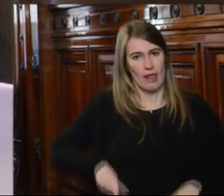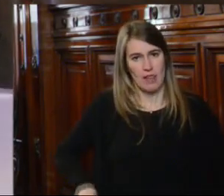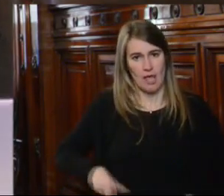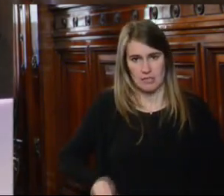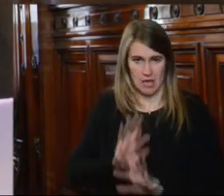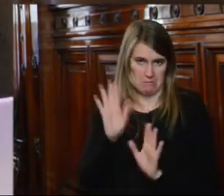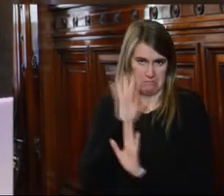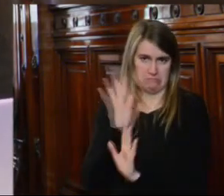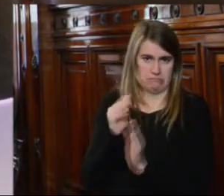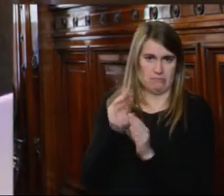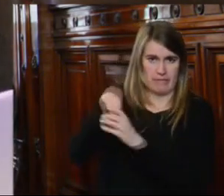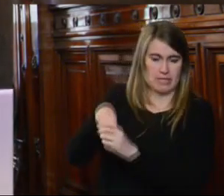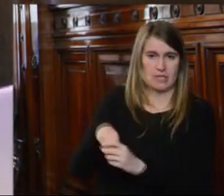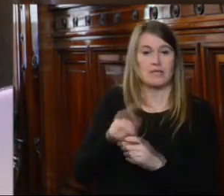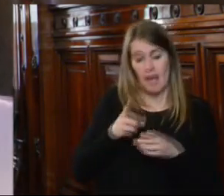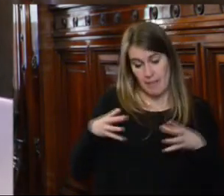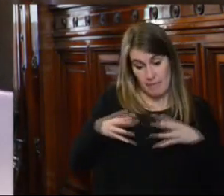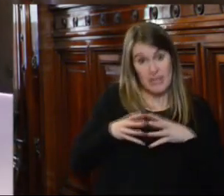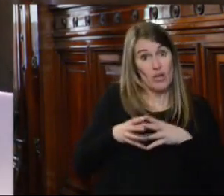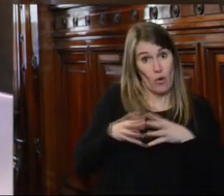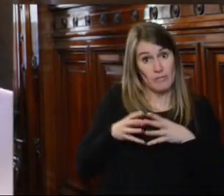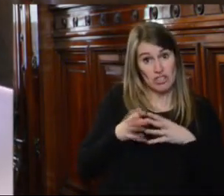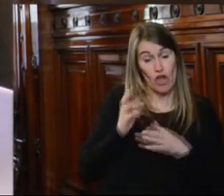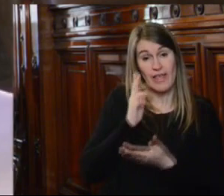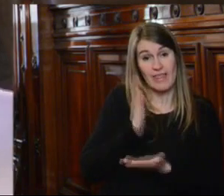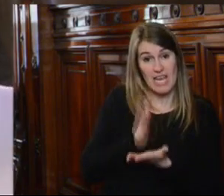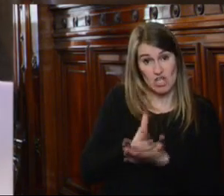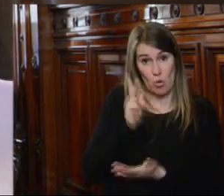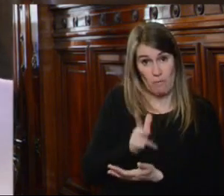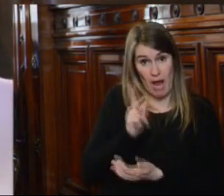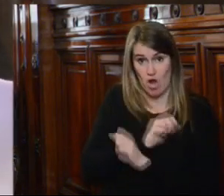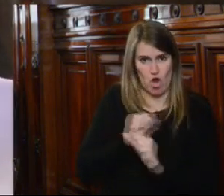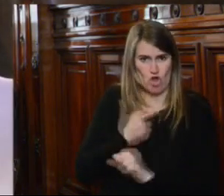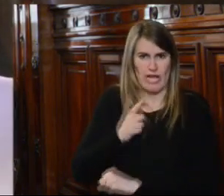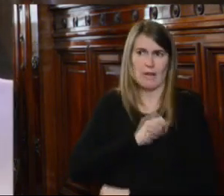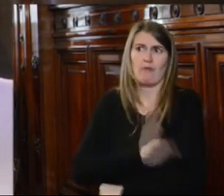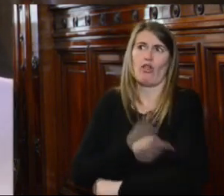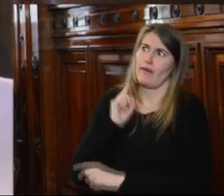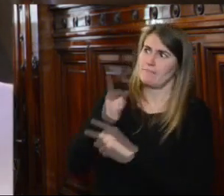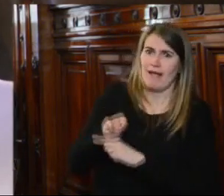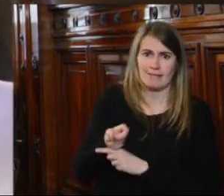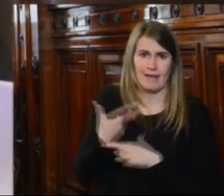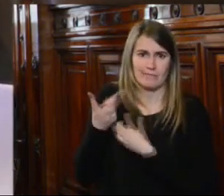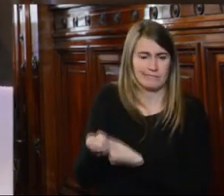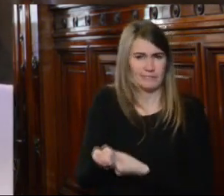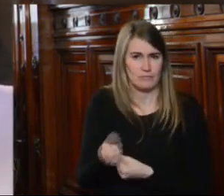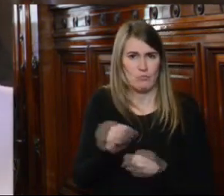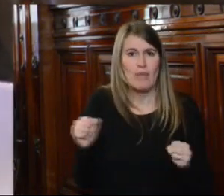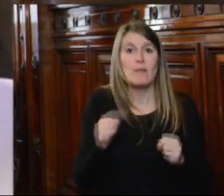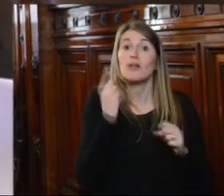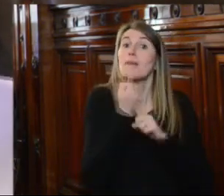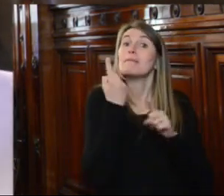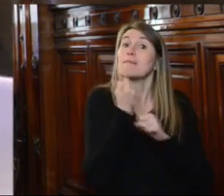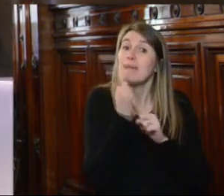afirmarse que dicha institución posee poderes implícitos porque desde los principios del Estado de Derecho está el